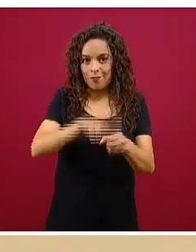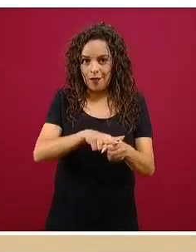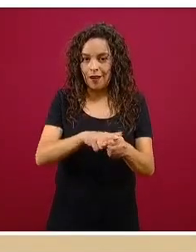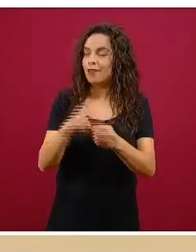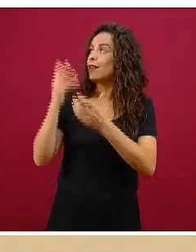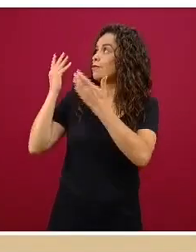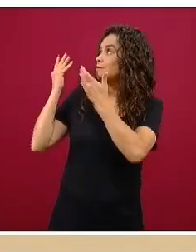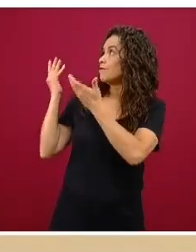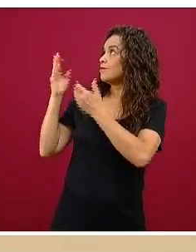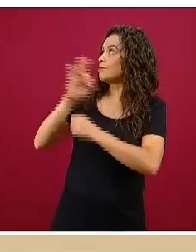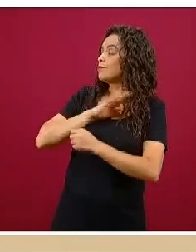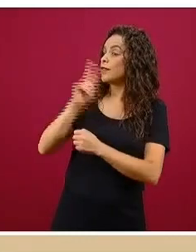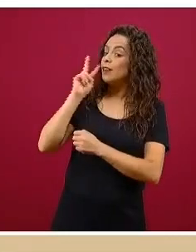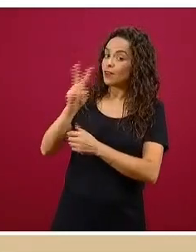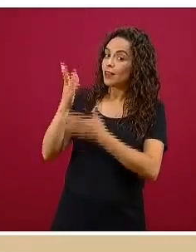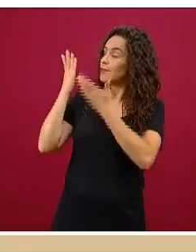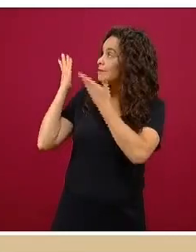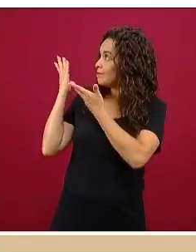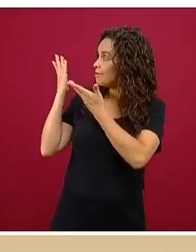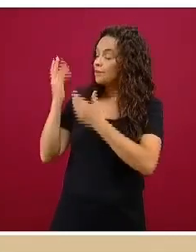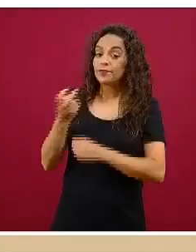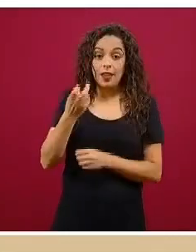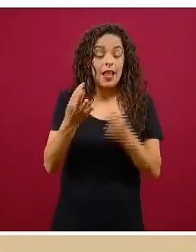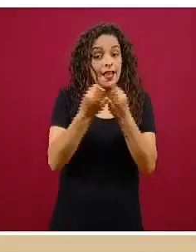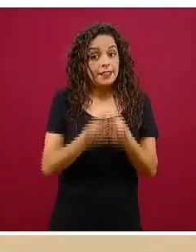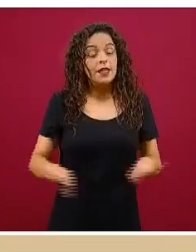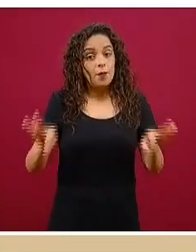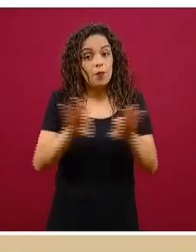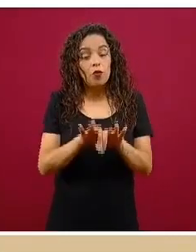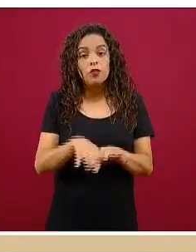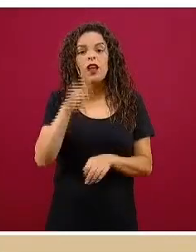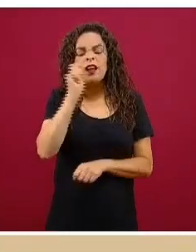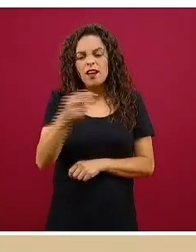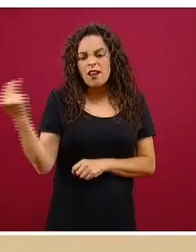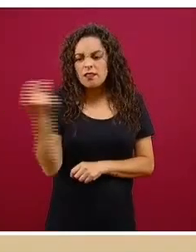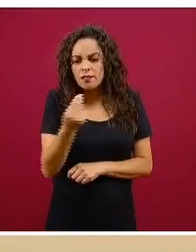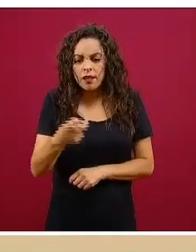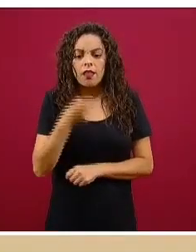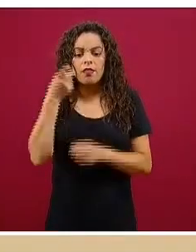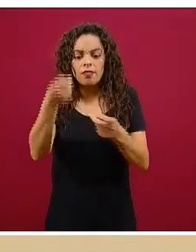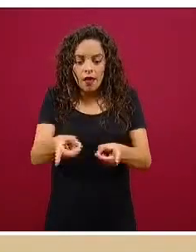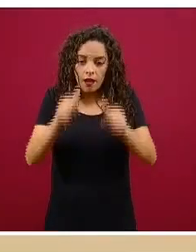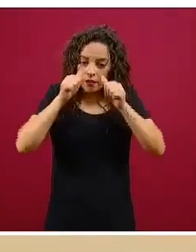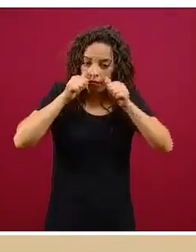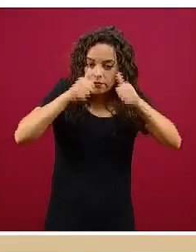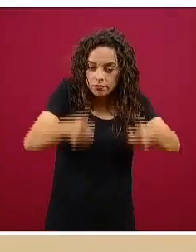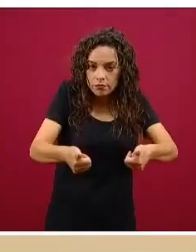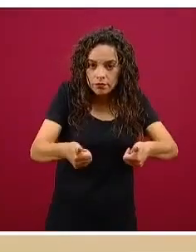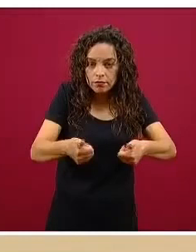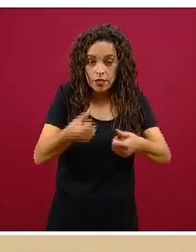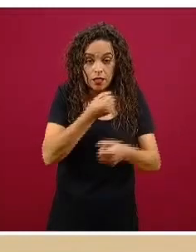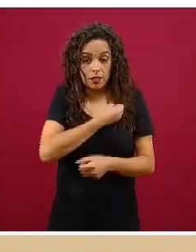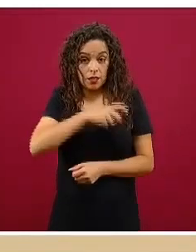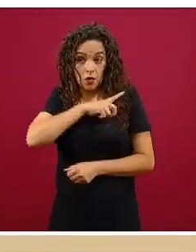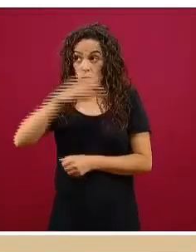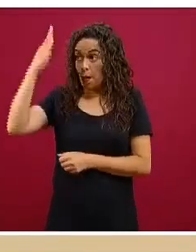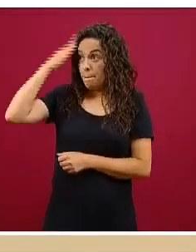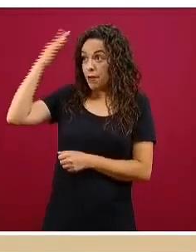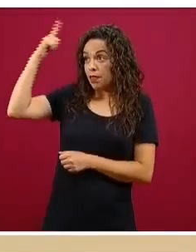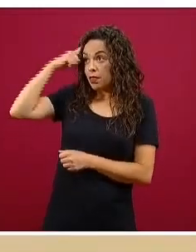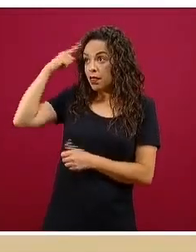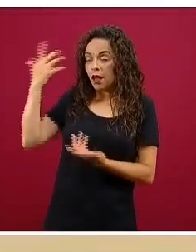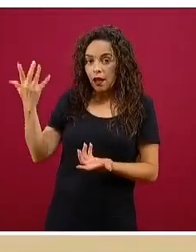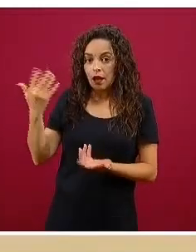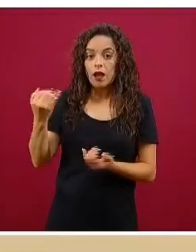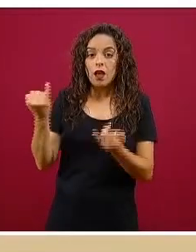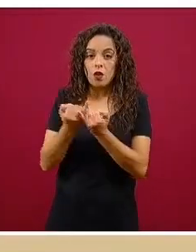importante también atender cuáles van a ser las necesidades en salud mental en esta nueva etapa, así como fue en las etapas